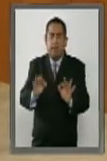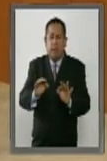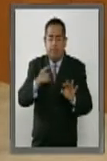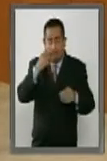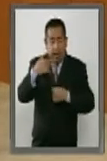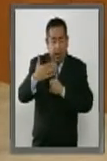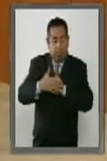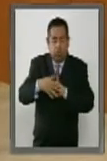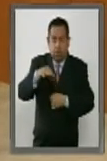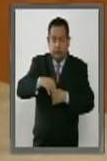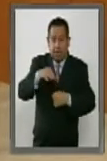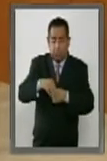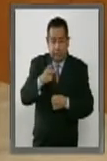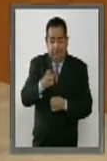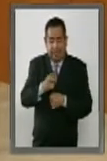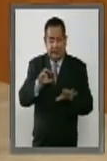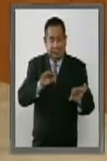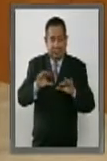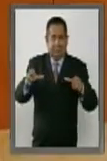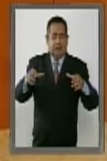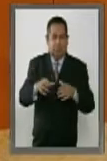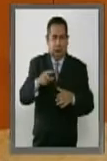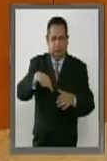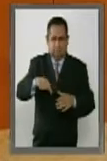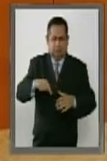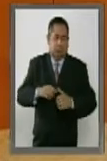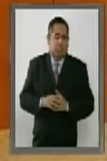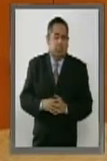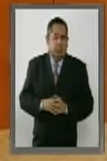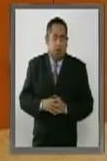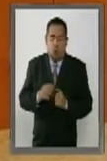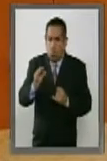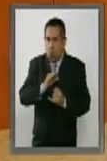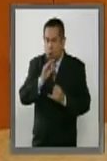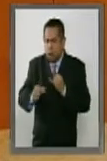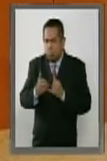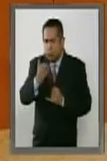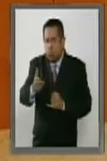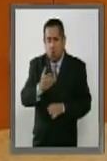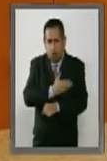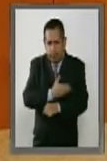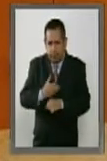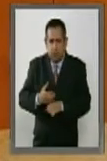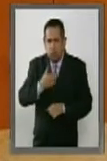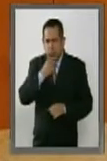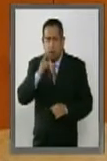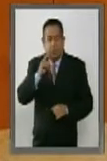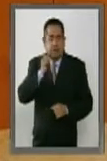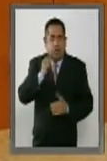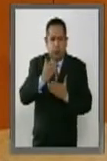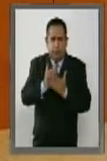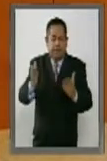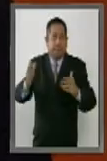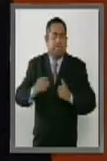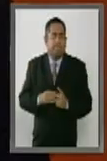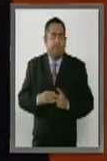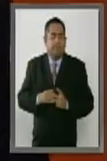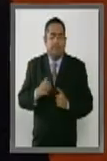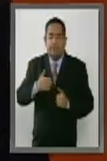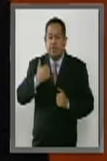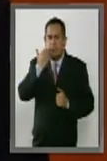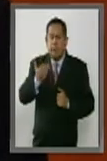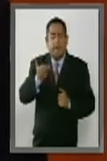elecciones de esta constituyente. Por último, compañeros y compañeras senadores, quiero